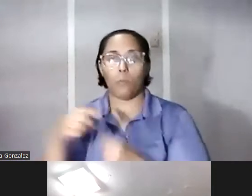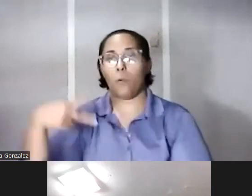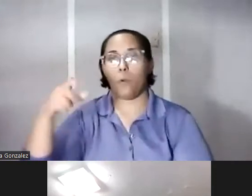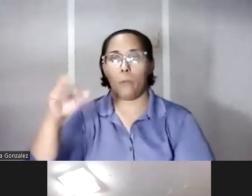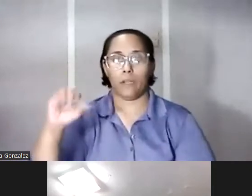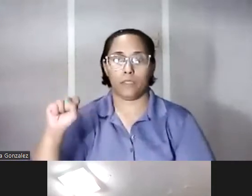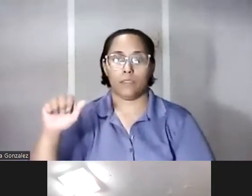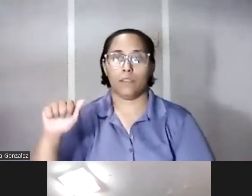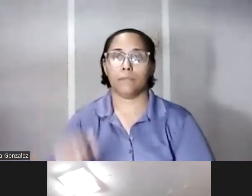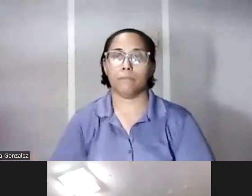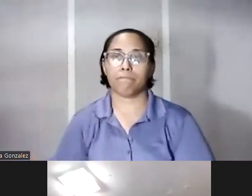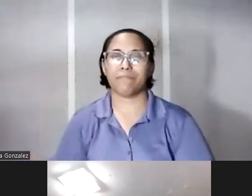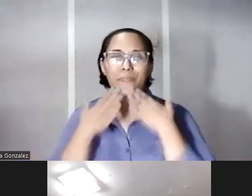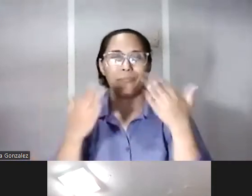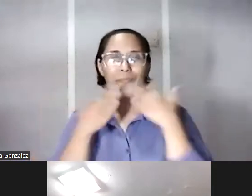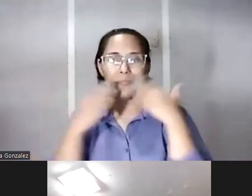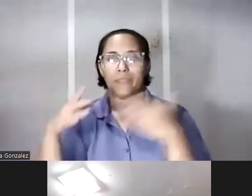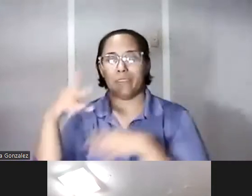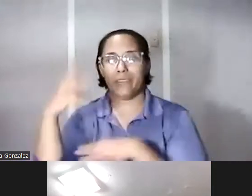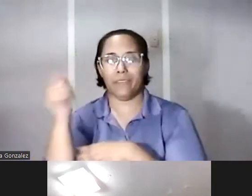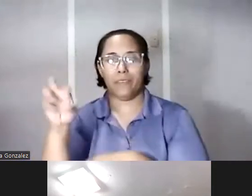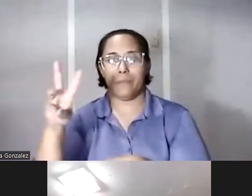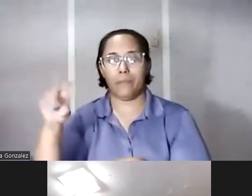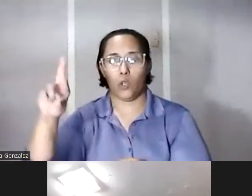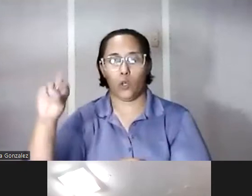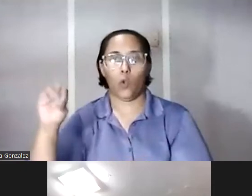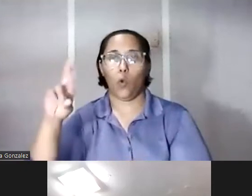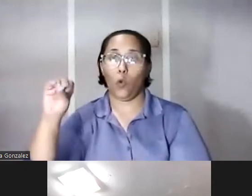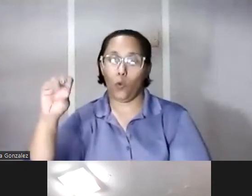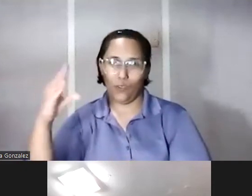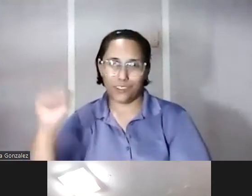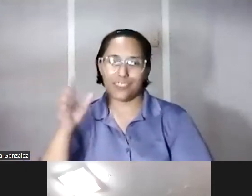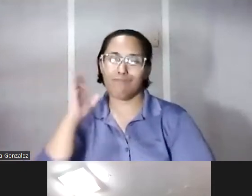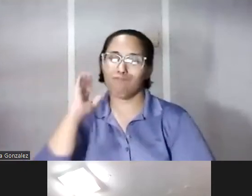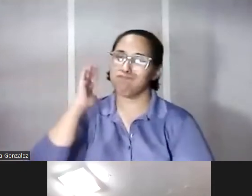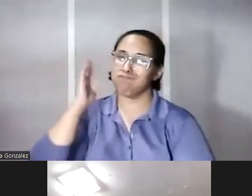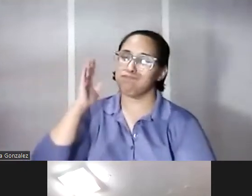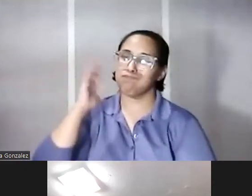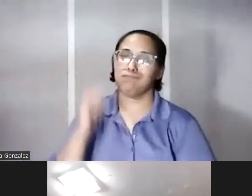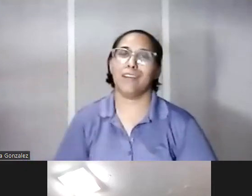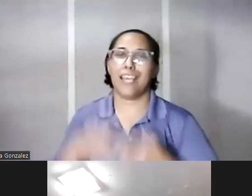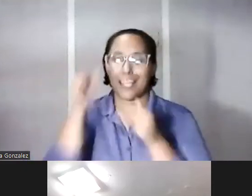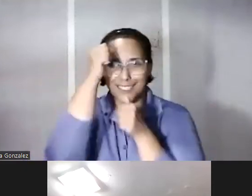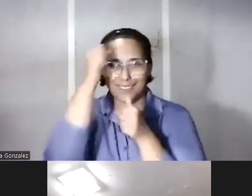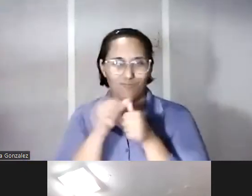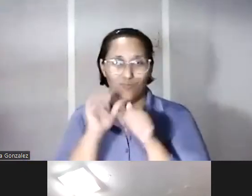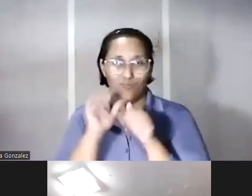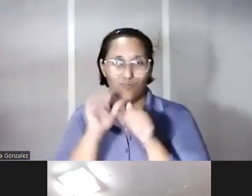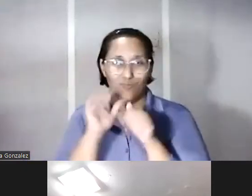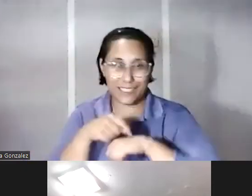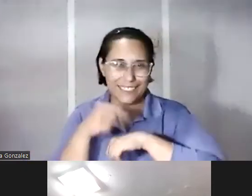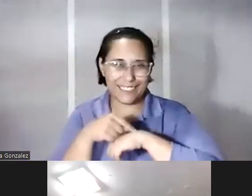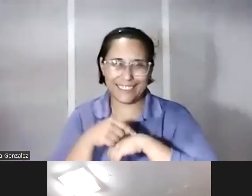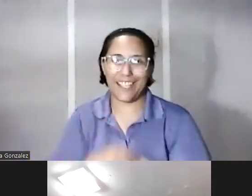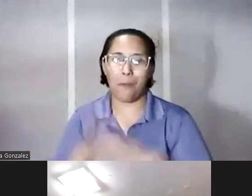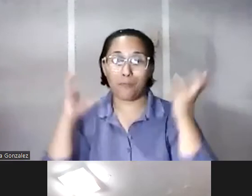Muchísimas gracias doctor Mario Roche por esta charla y por recordar todo ese tiempo de